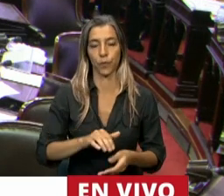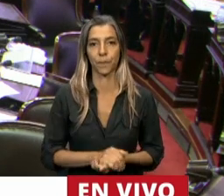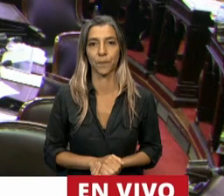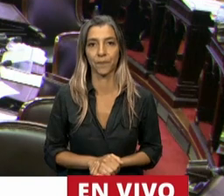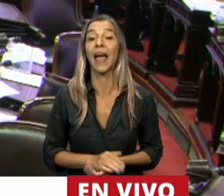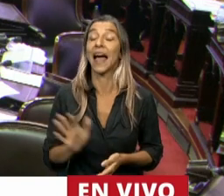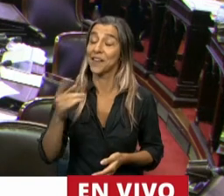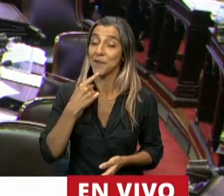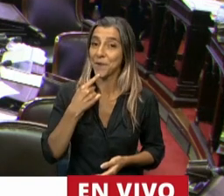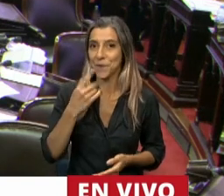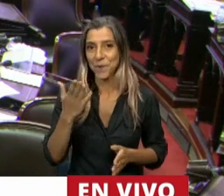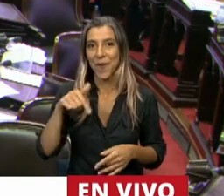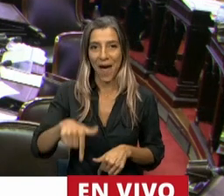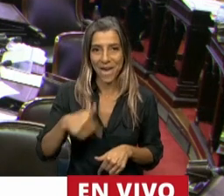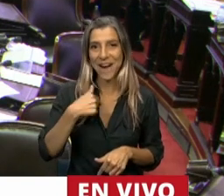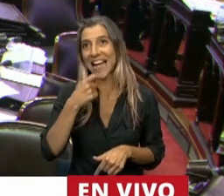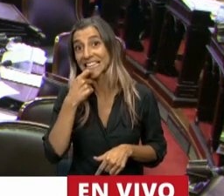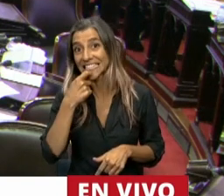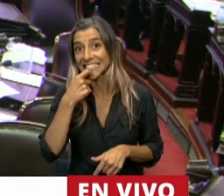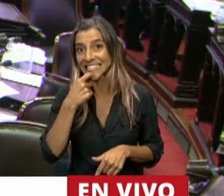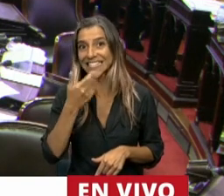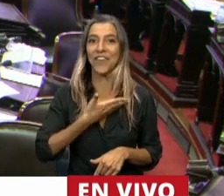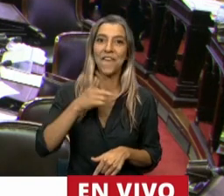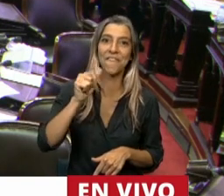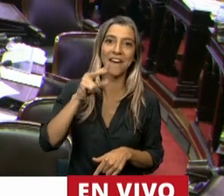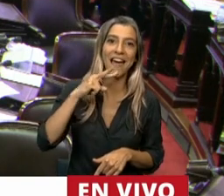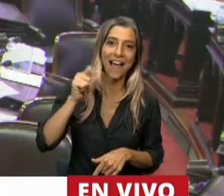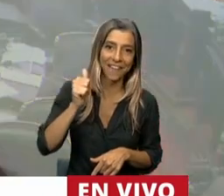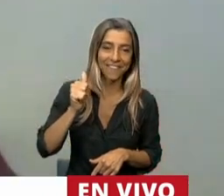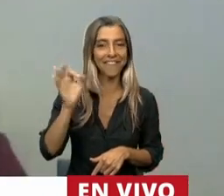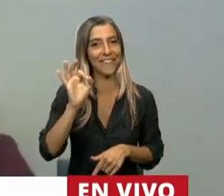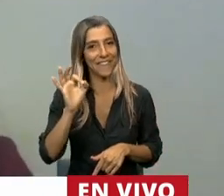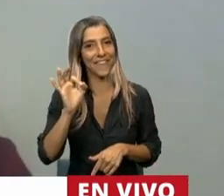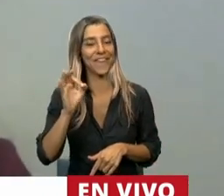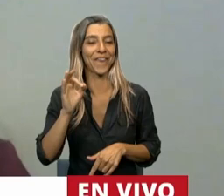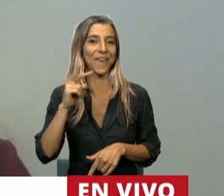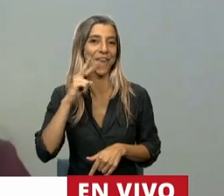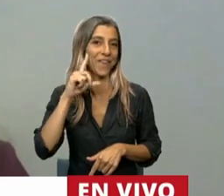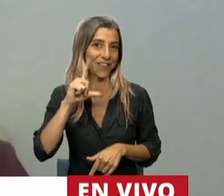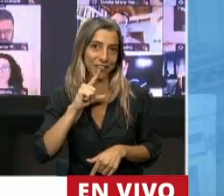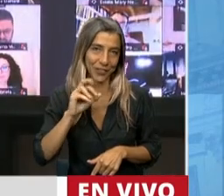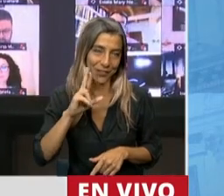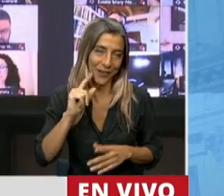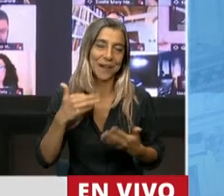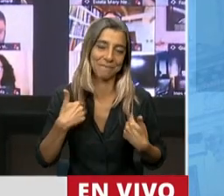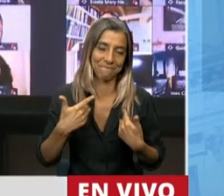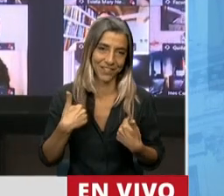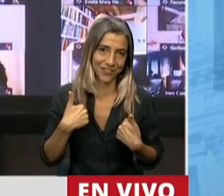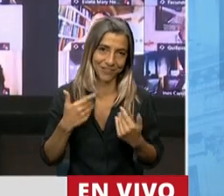Morales Victoria o Flavia, perfecto. Soy yo entonces, Presidente. Muchas gracias. Gracias. Quiero